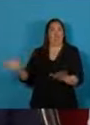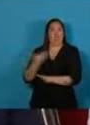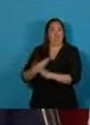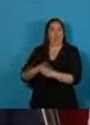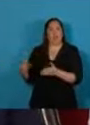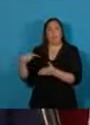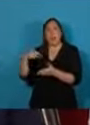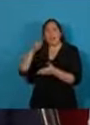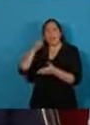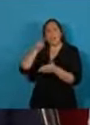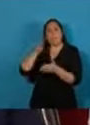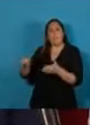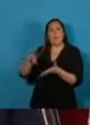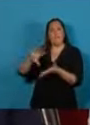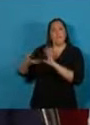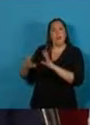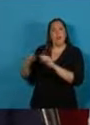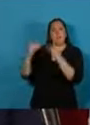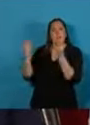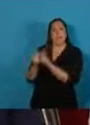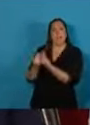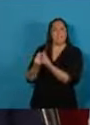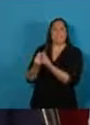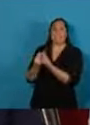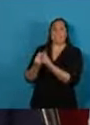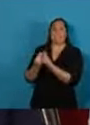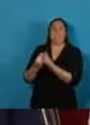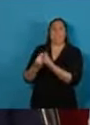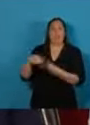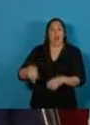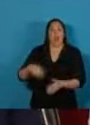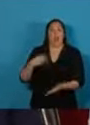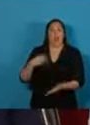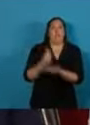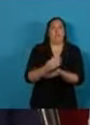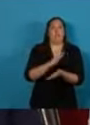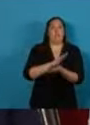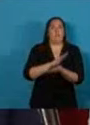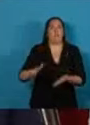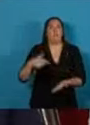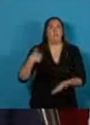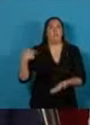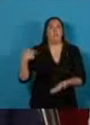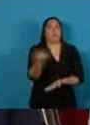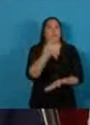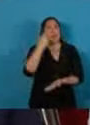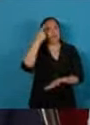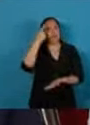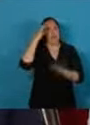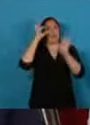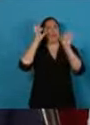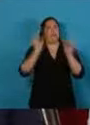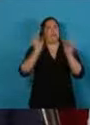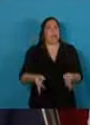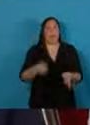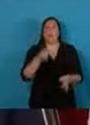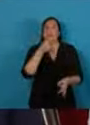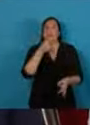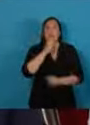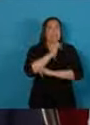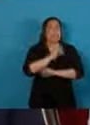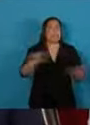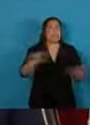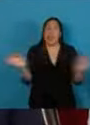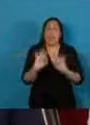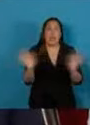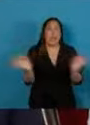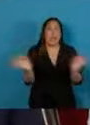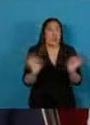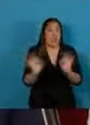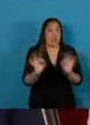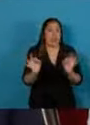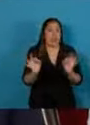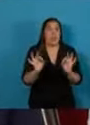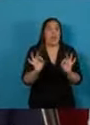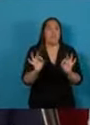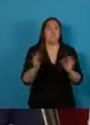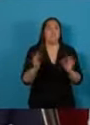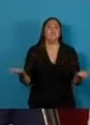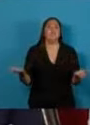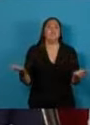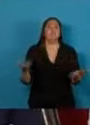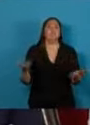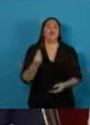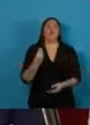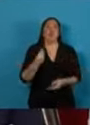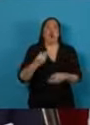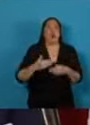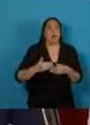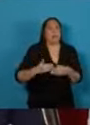comprender los desafíos que tendremos que asumir como sociedad. Si no hiciera esto, no podría explicar por qué va a